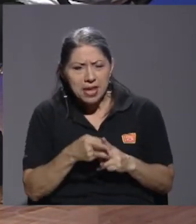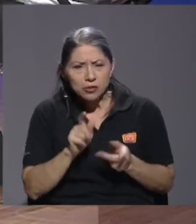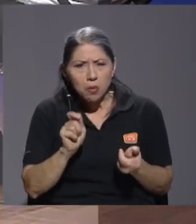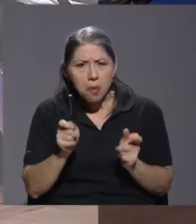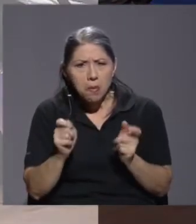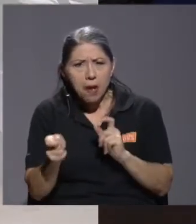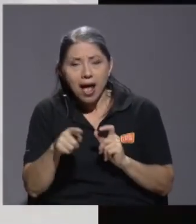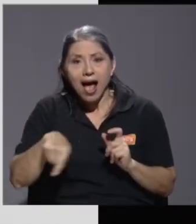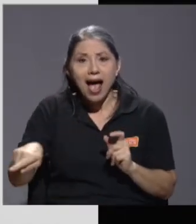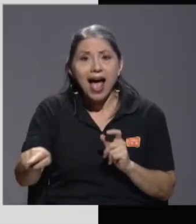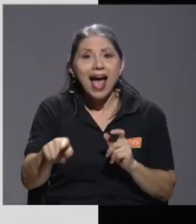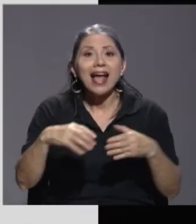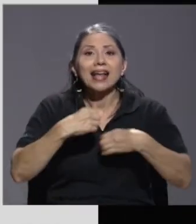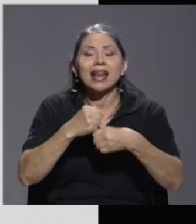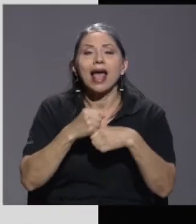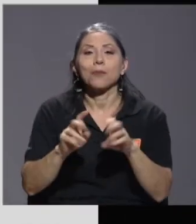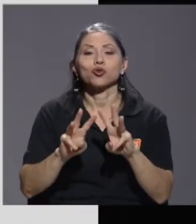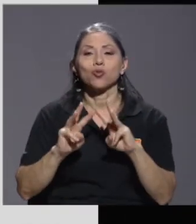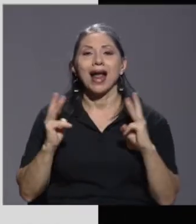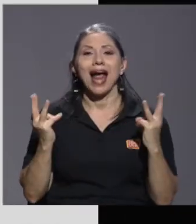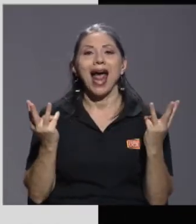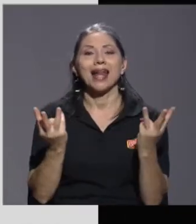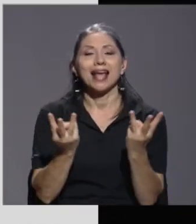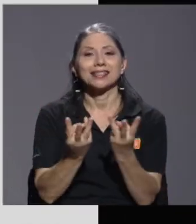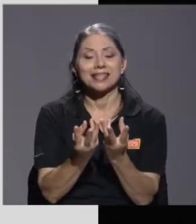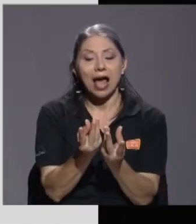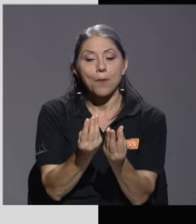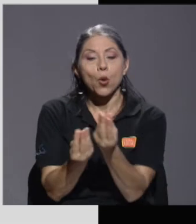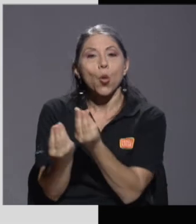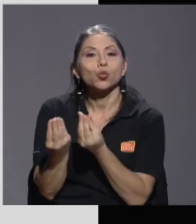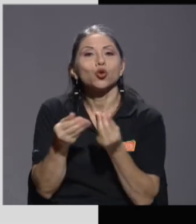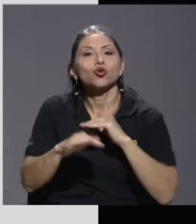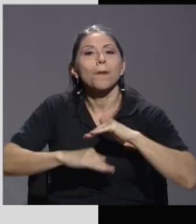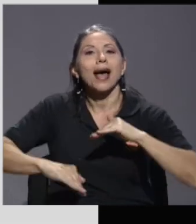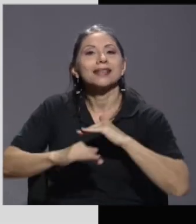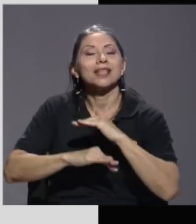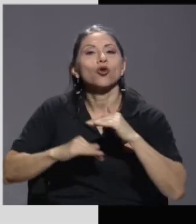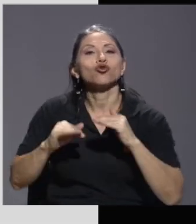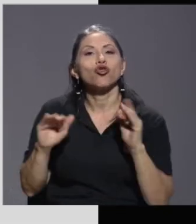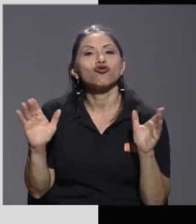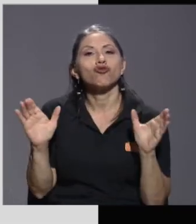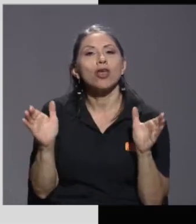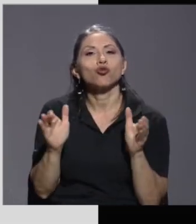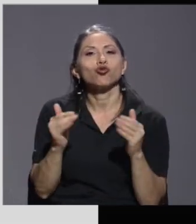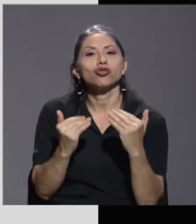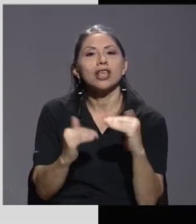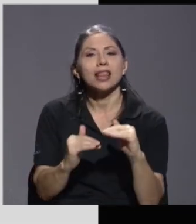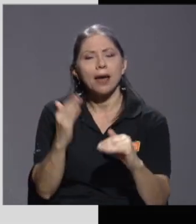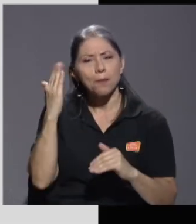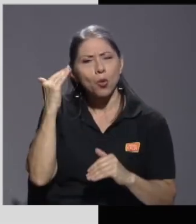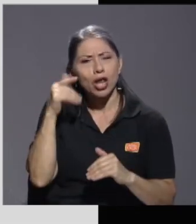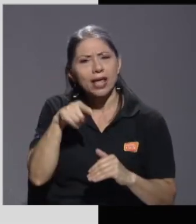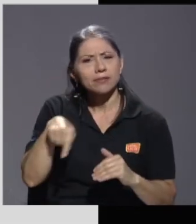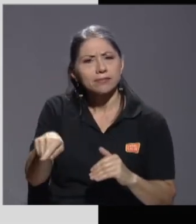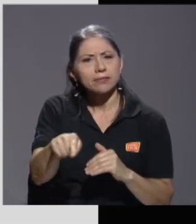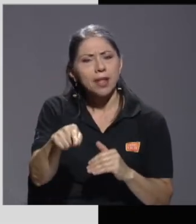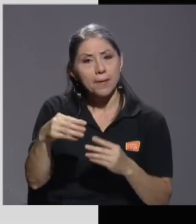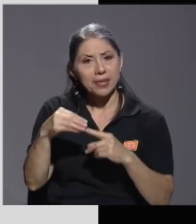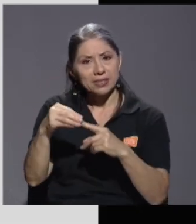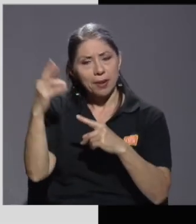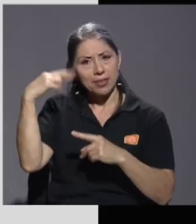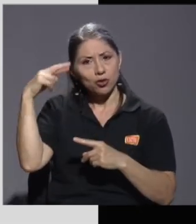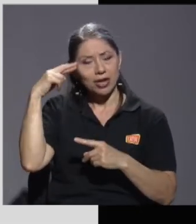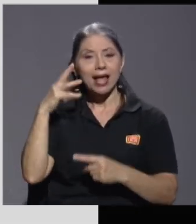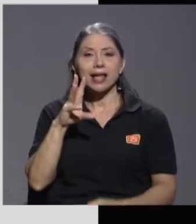creamos una canasta básica reducida. esta canasta básica reducida, ¿por qué se crea? Principalmente por esta razón. Un 60